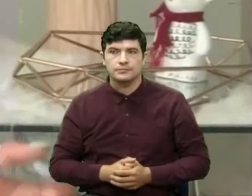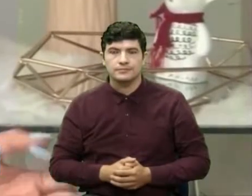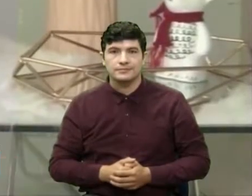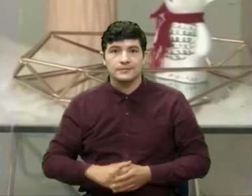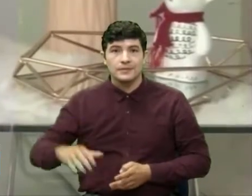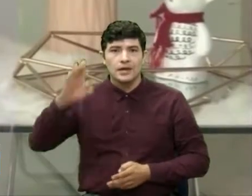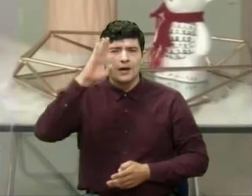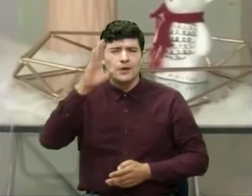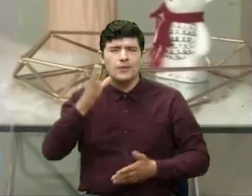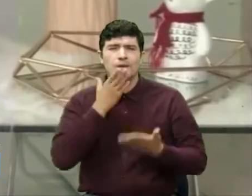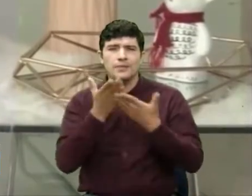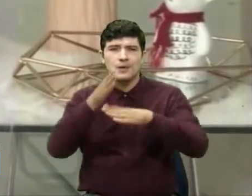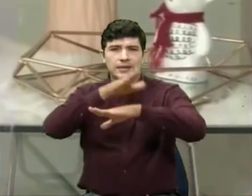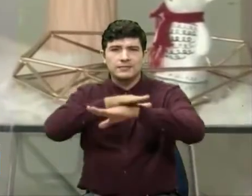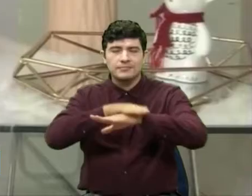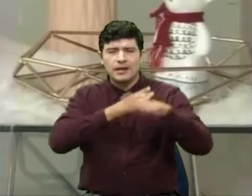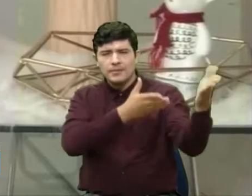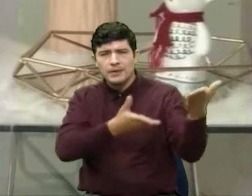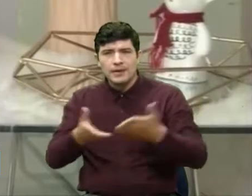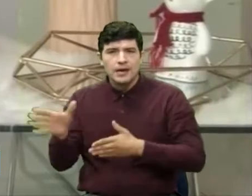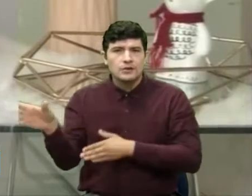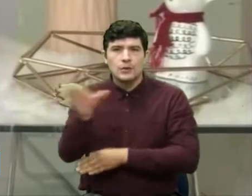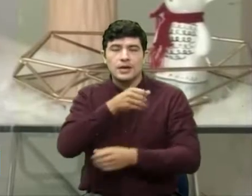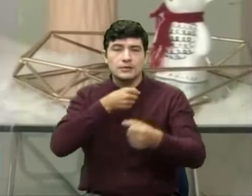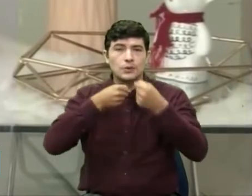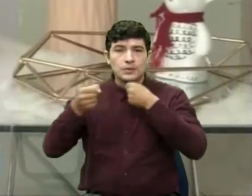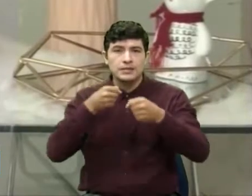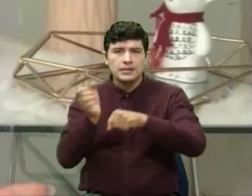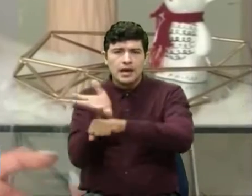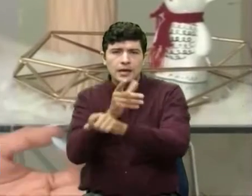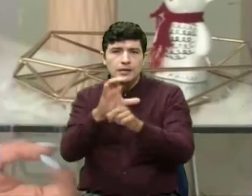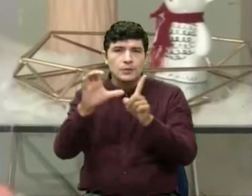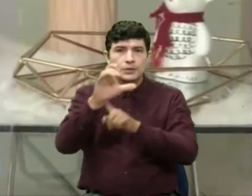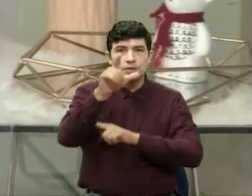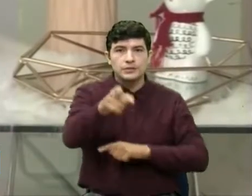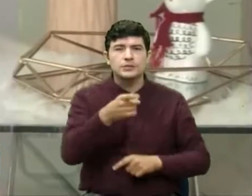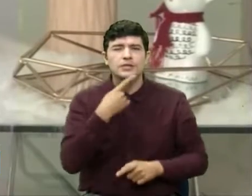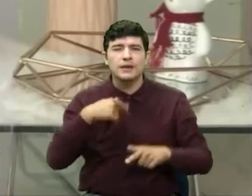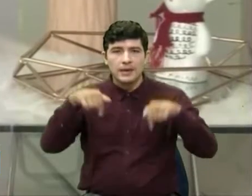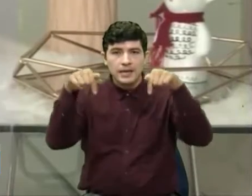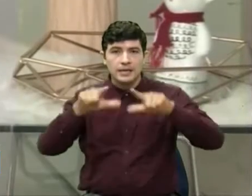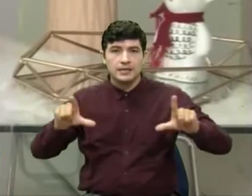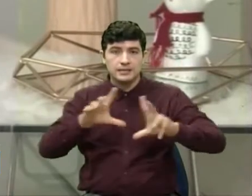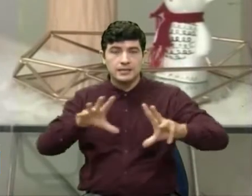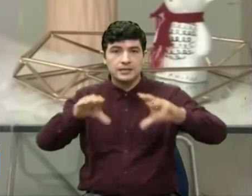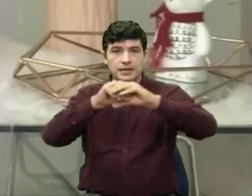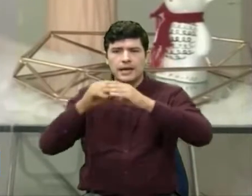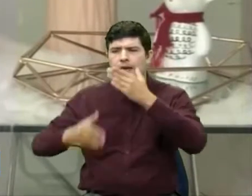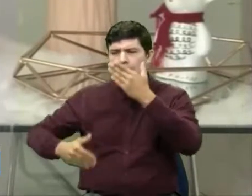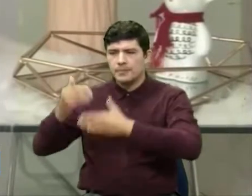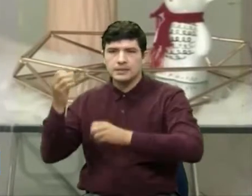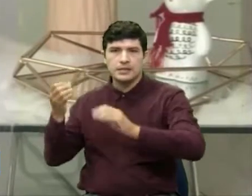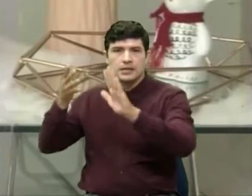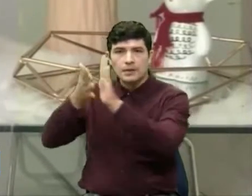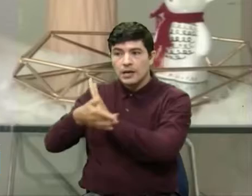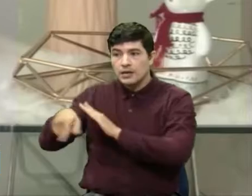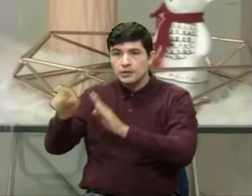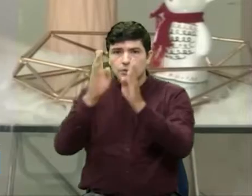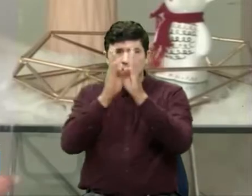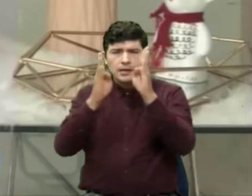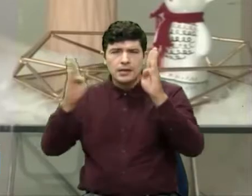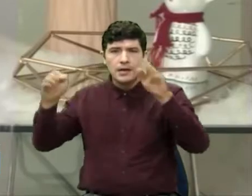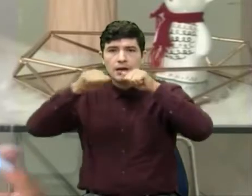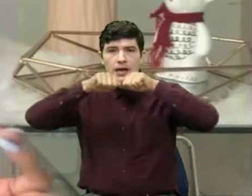Hola, tal? Muy buenas tardes. Bienvenidos a las noticias de entretenimiento del fin de semana del Canal TROP. Inicio contándoles que la Biblioteca